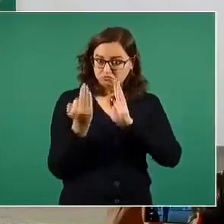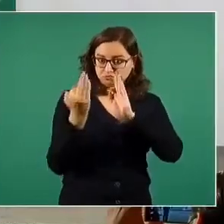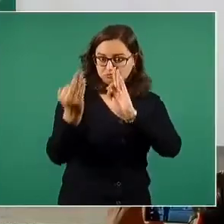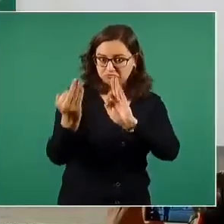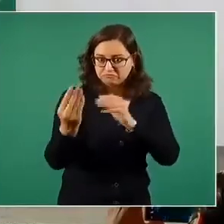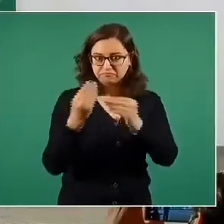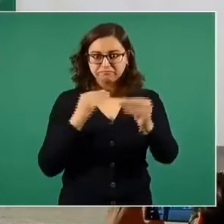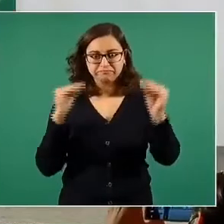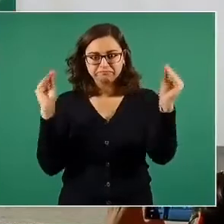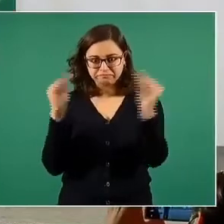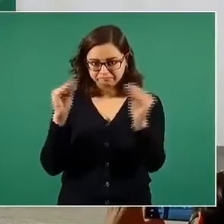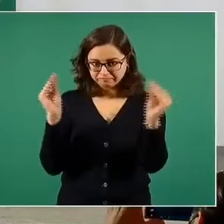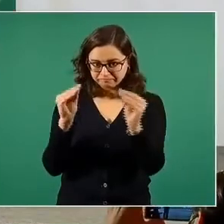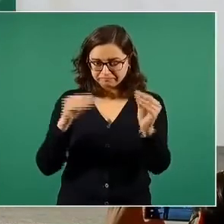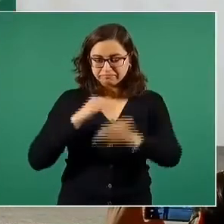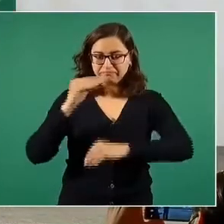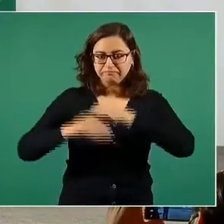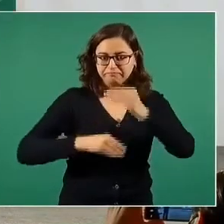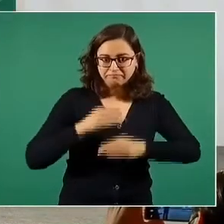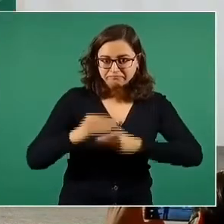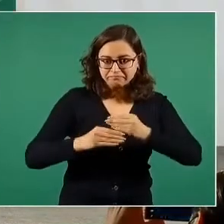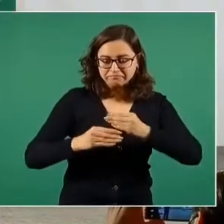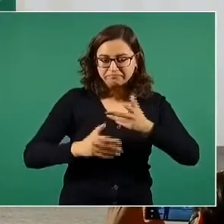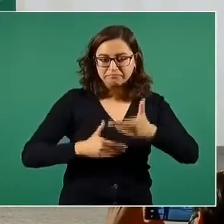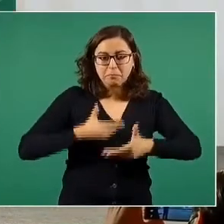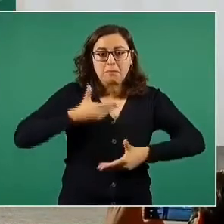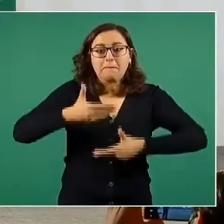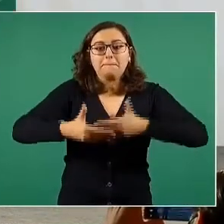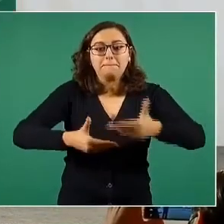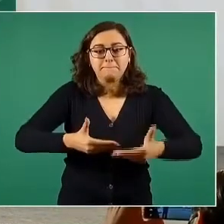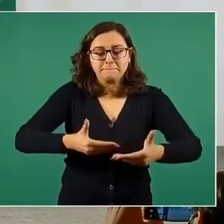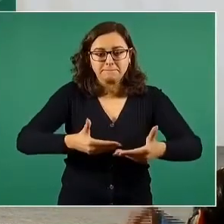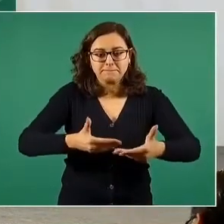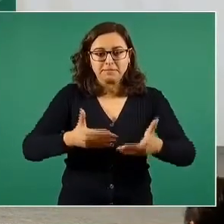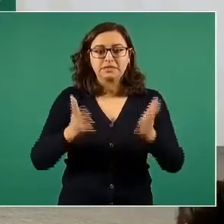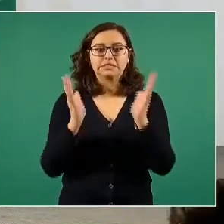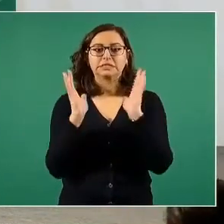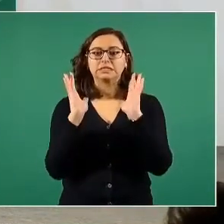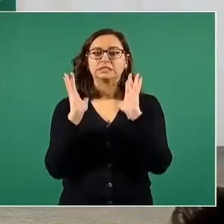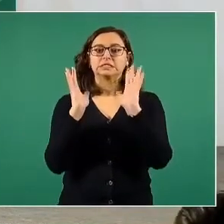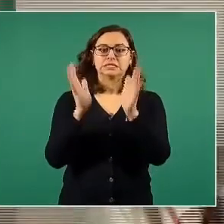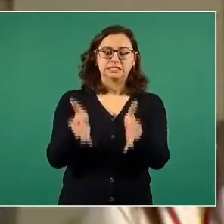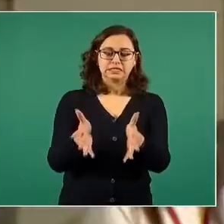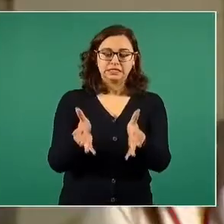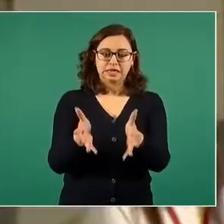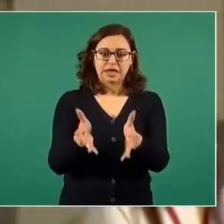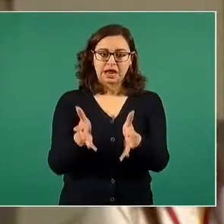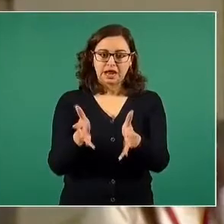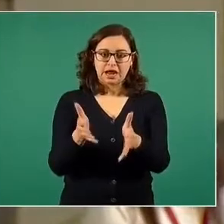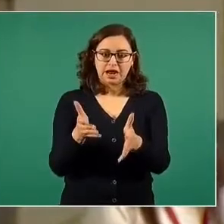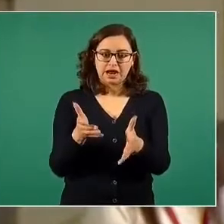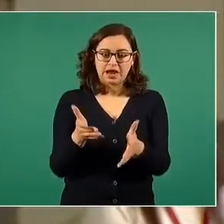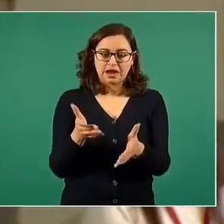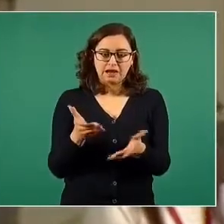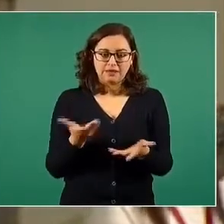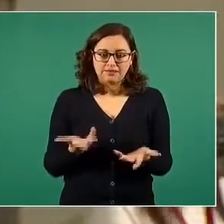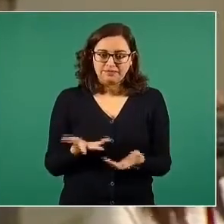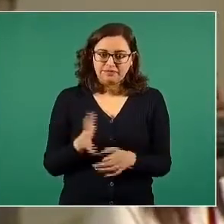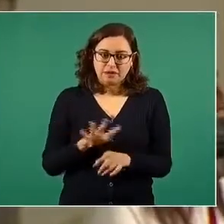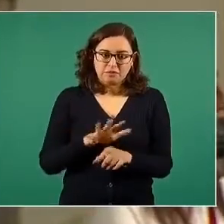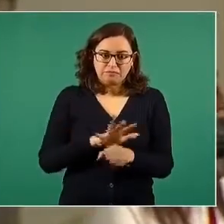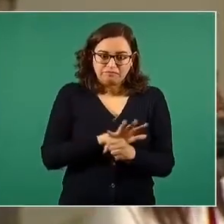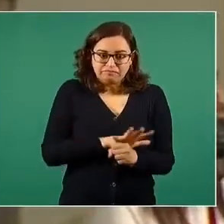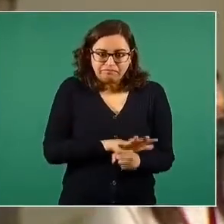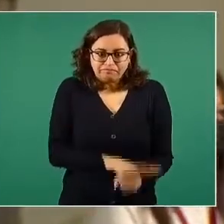desemboque en la posibilidad de que se frene el proceso de supresión